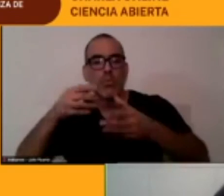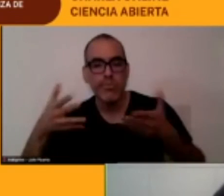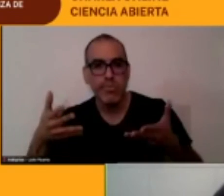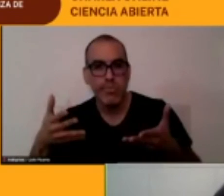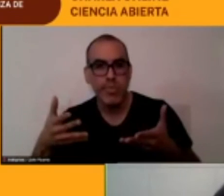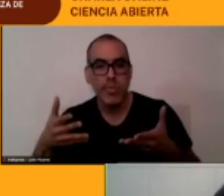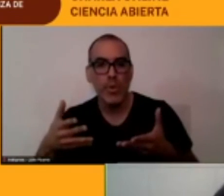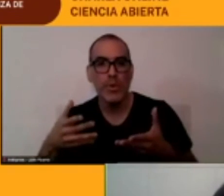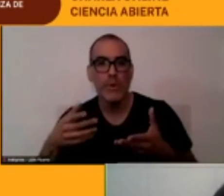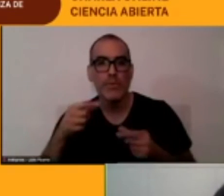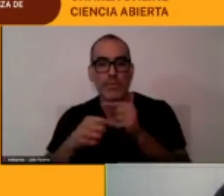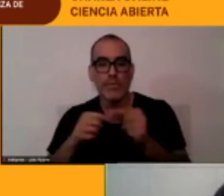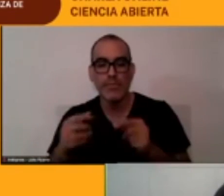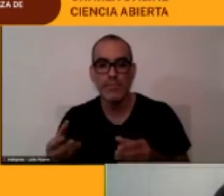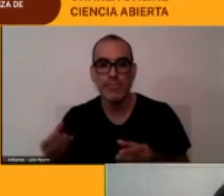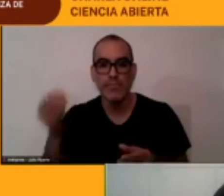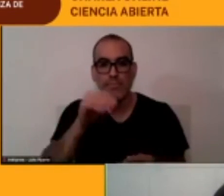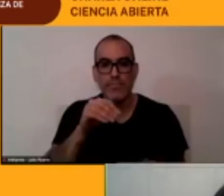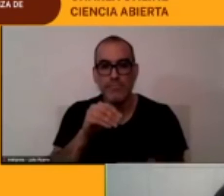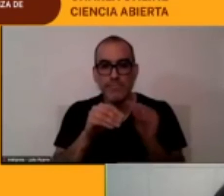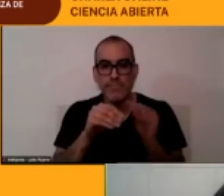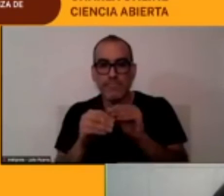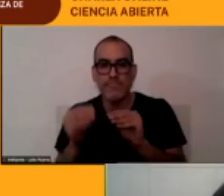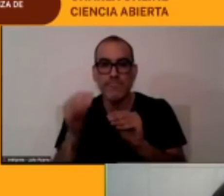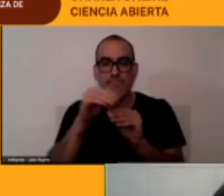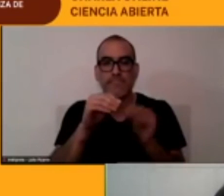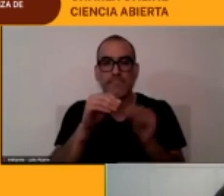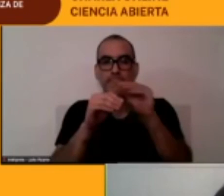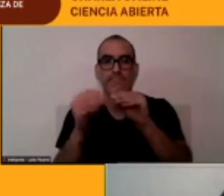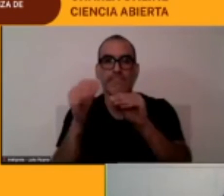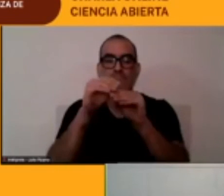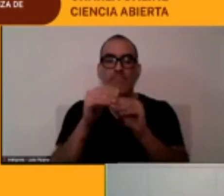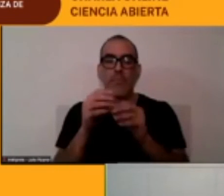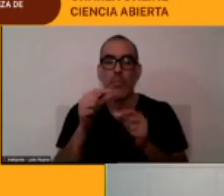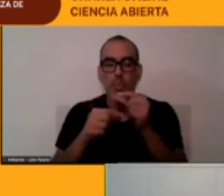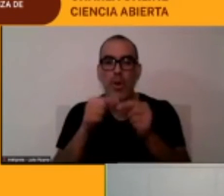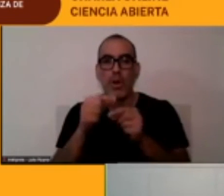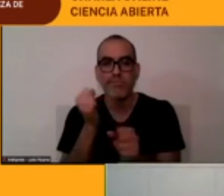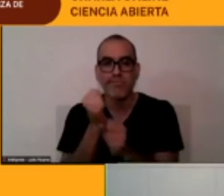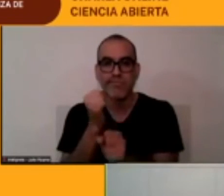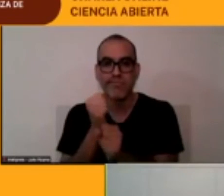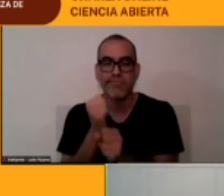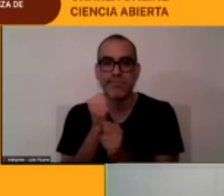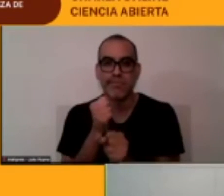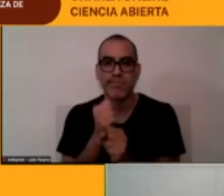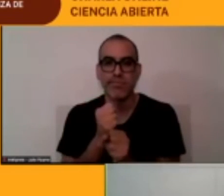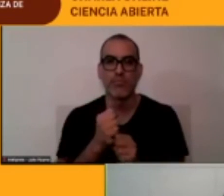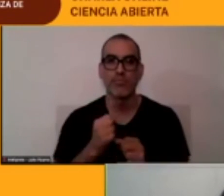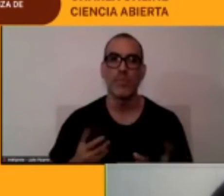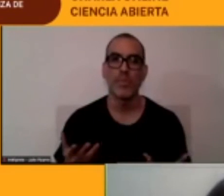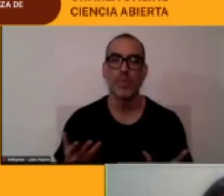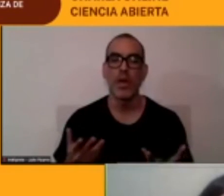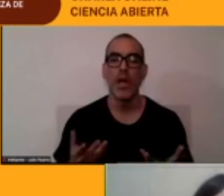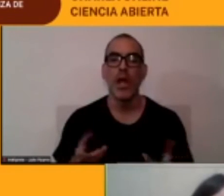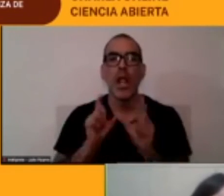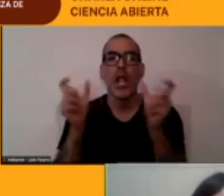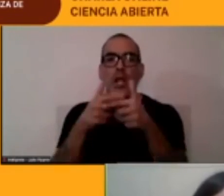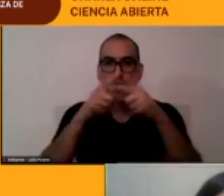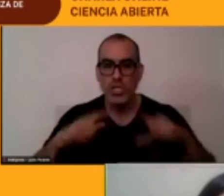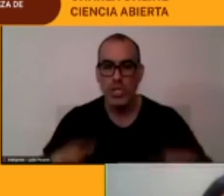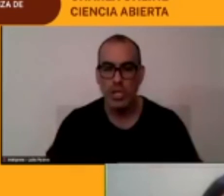formal planificado cada cual trabaja los cultores tradicionales el consejo lingüístico los